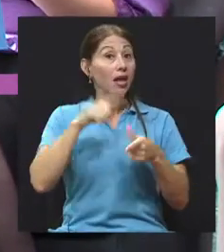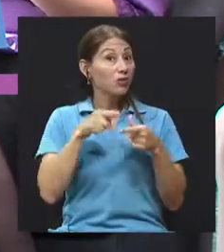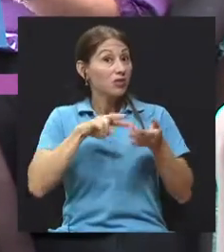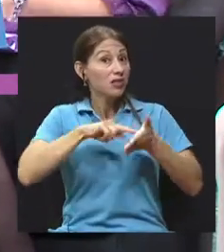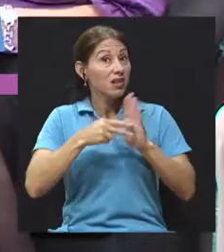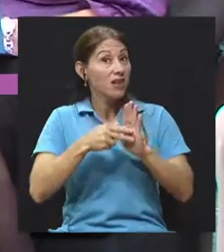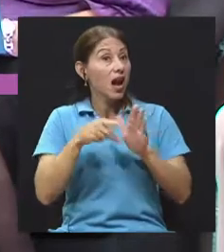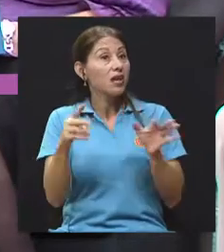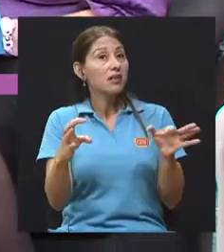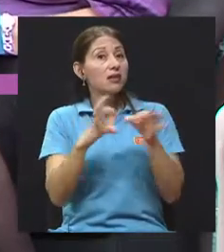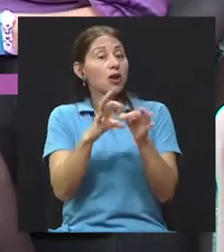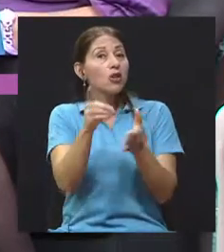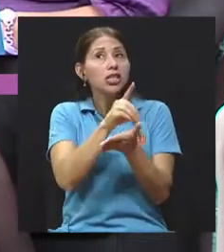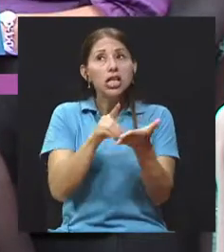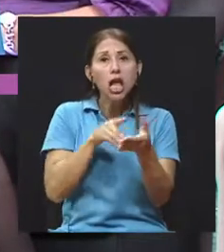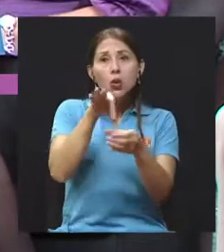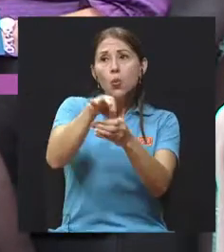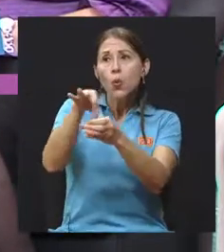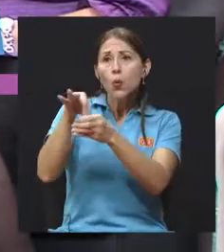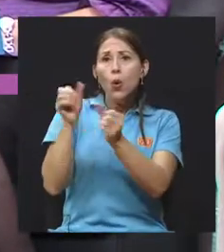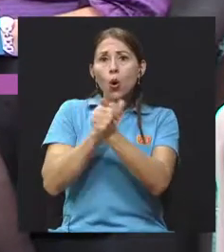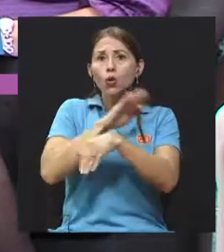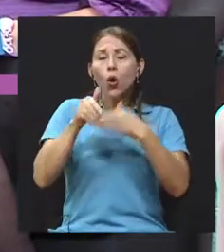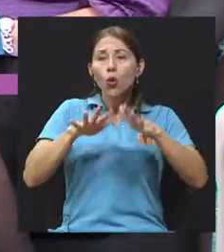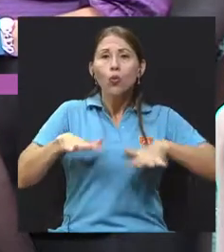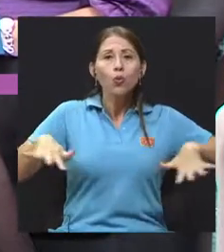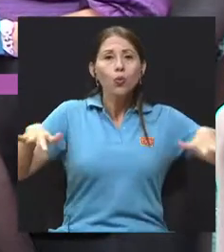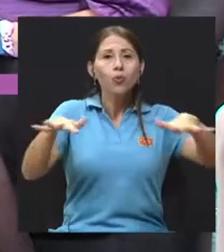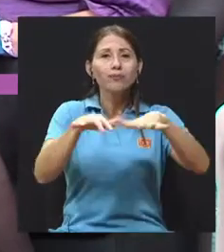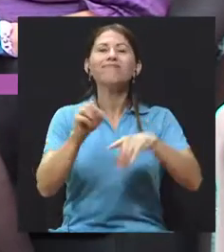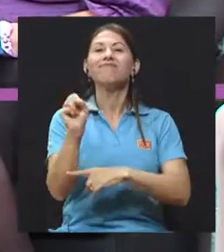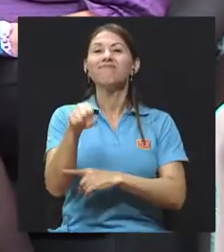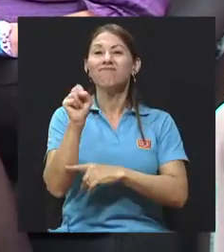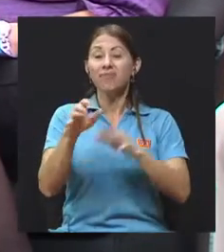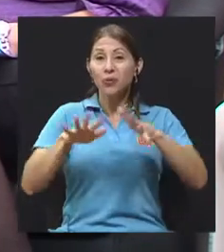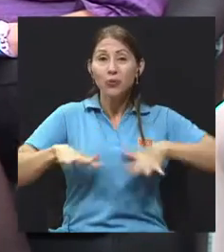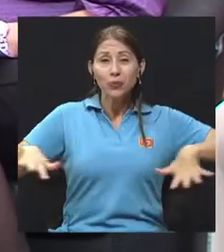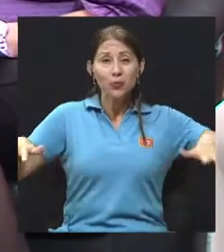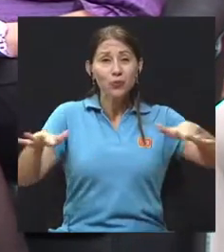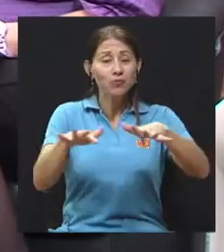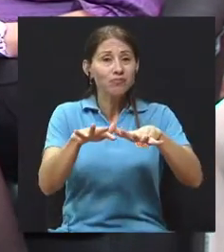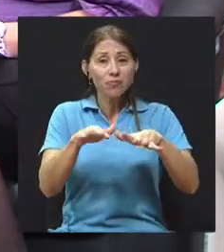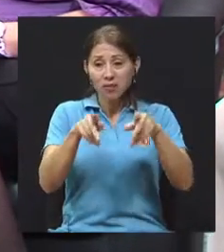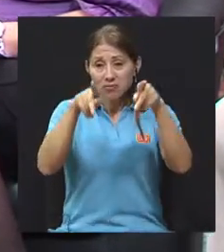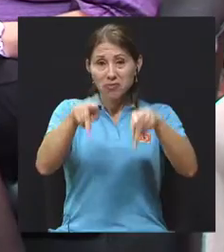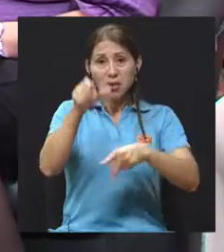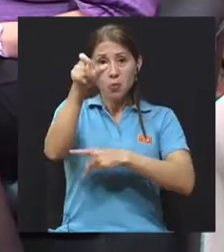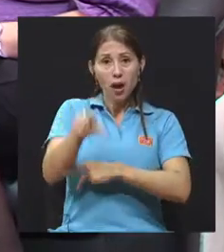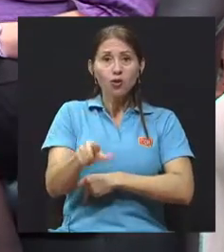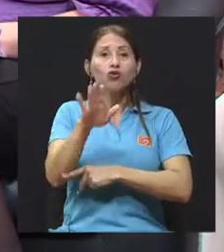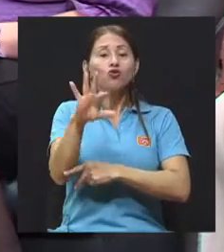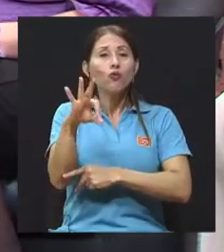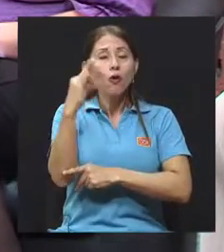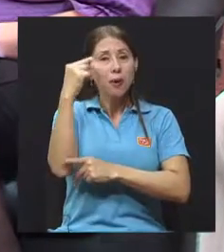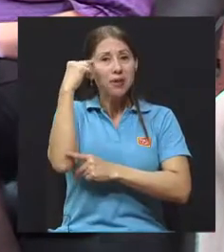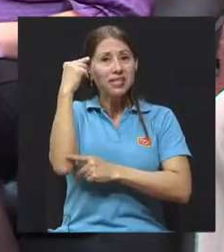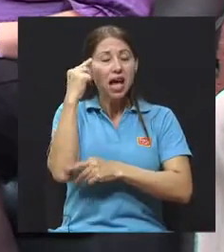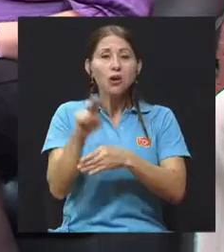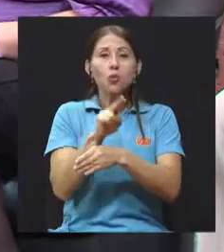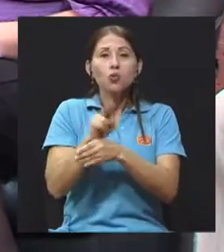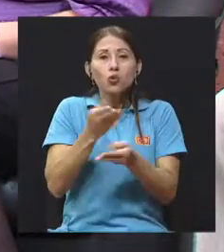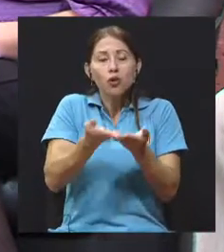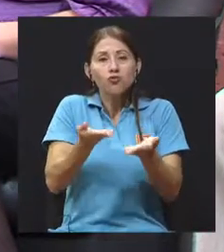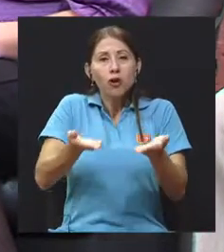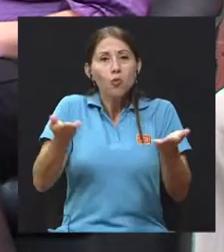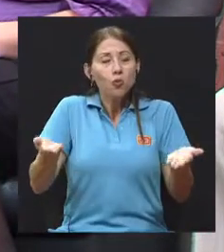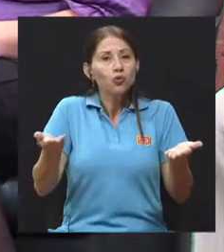que está a nuestro alrededor. Todo el medio ambiente en general, todo lo que nos rige al ser humano, desde su forma de pensar, el uso de los recursos, el manejo de